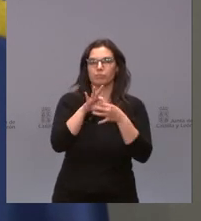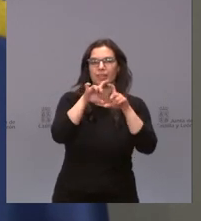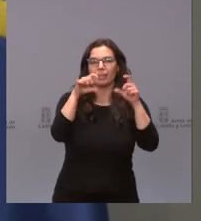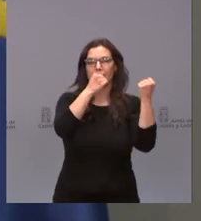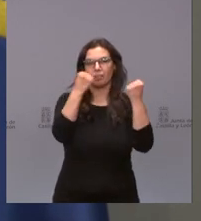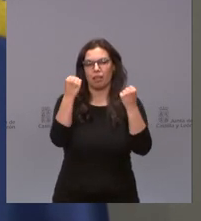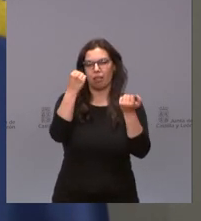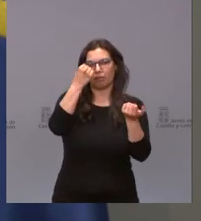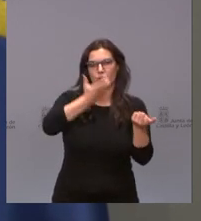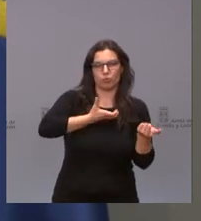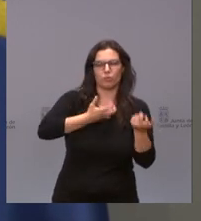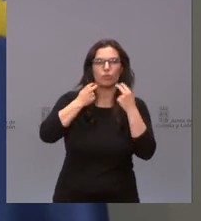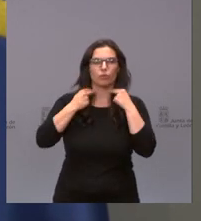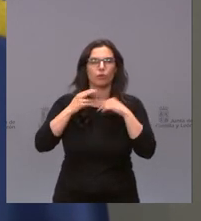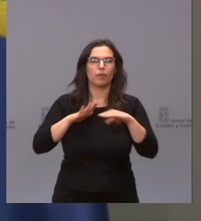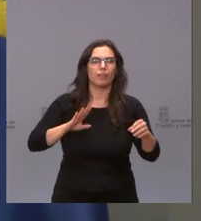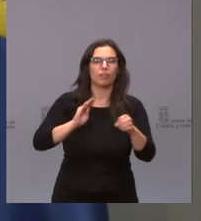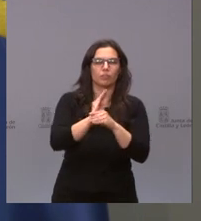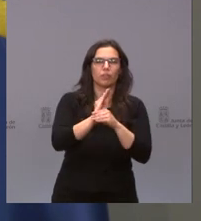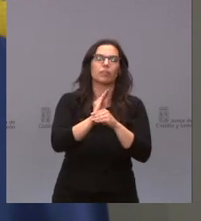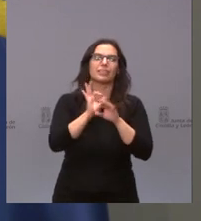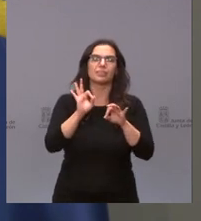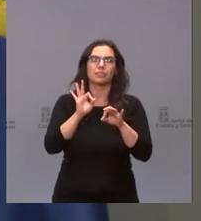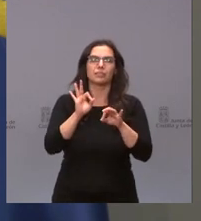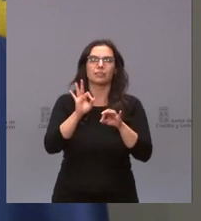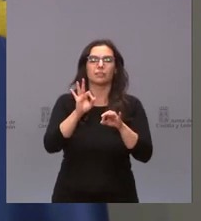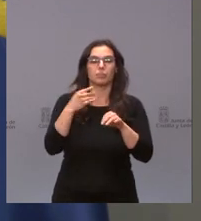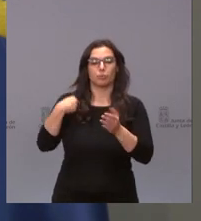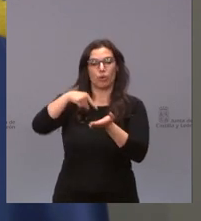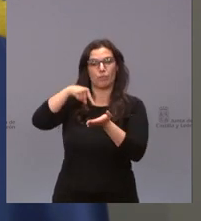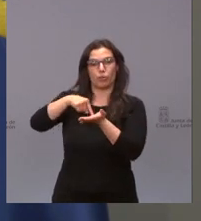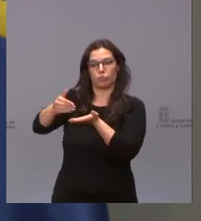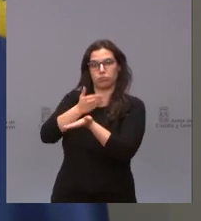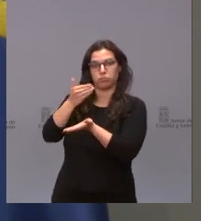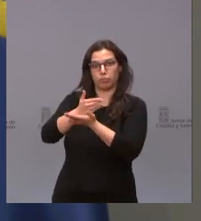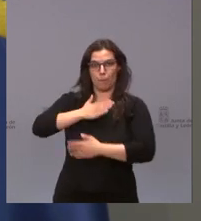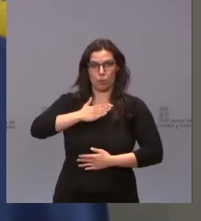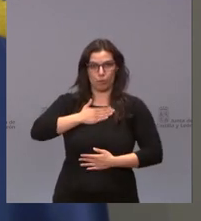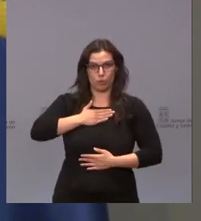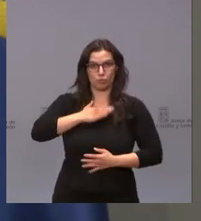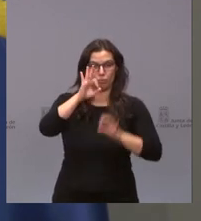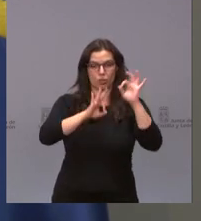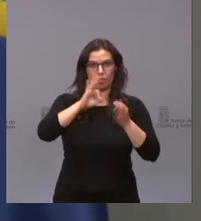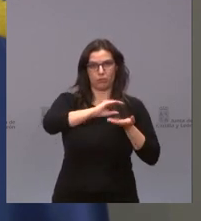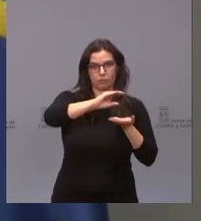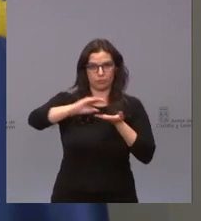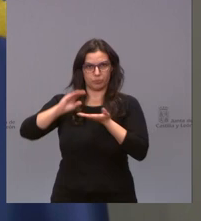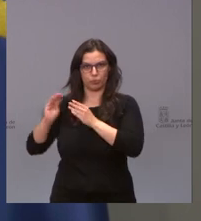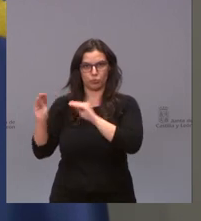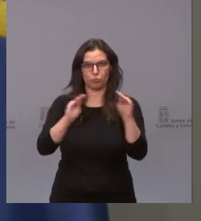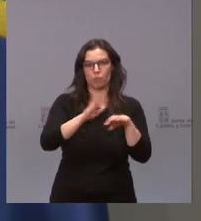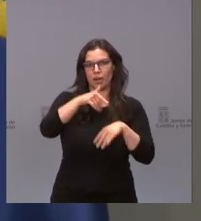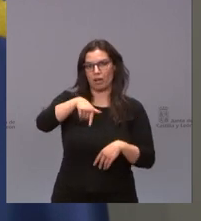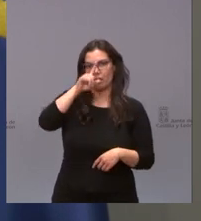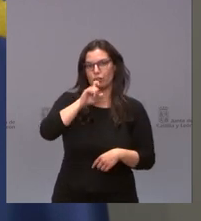locales en la financiación vinculada a los ingresos impositivos propios de nuestra comunidad para el presente año, para el